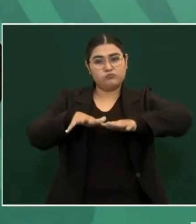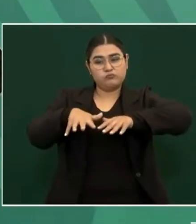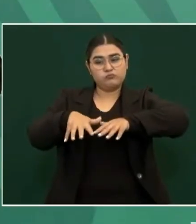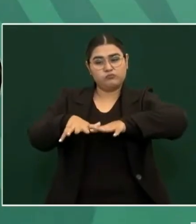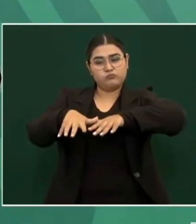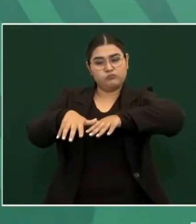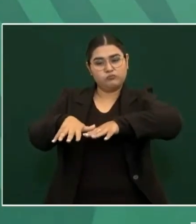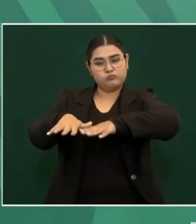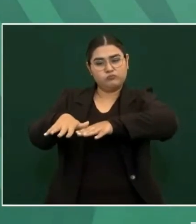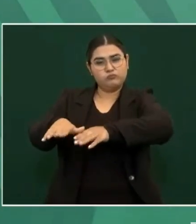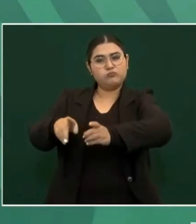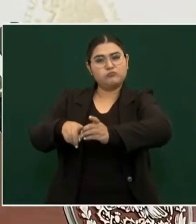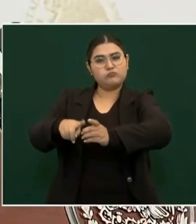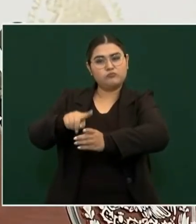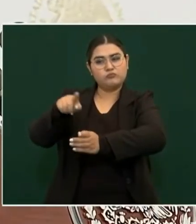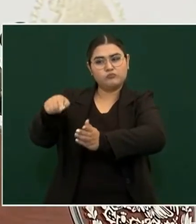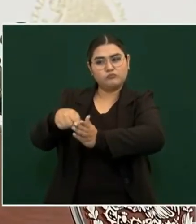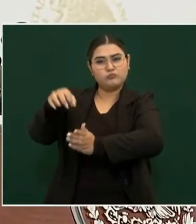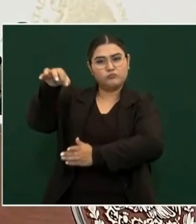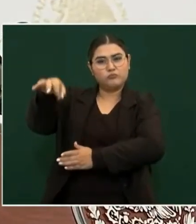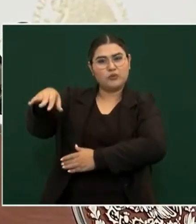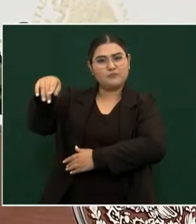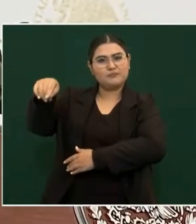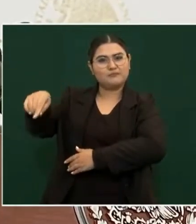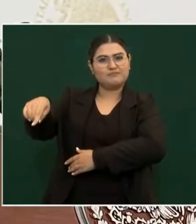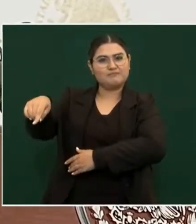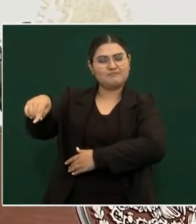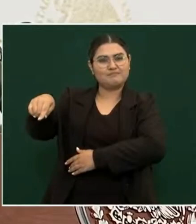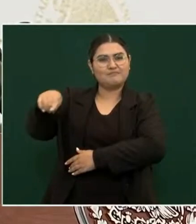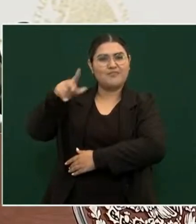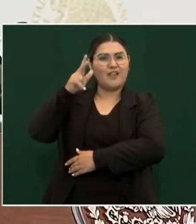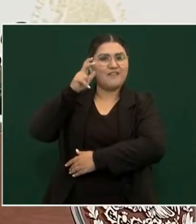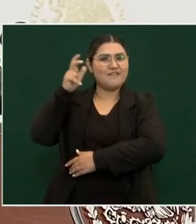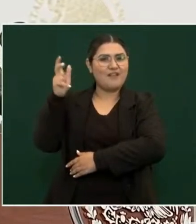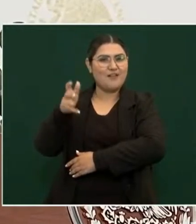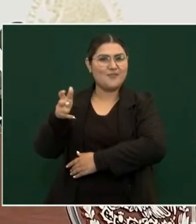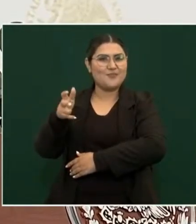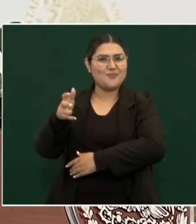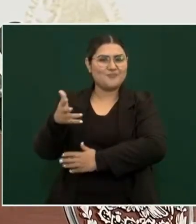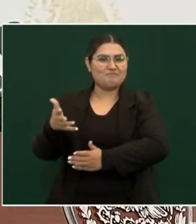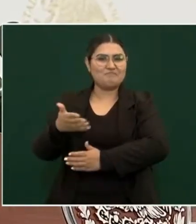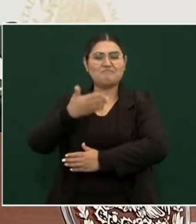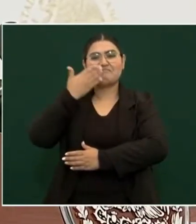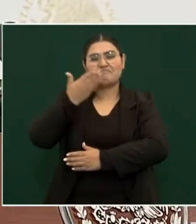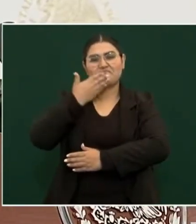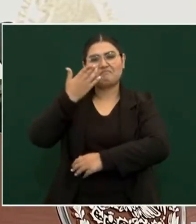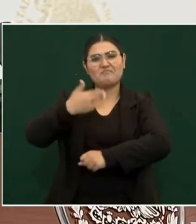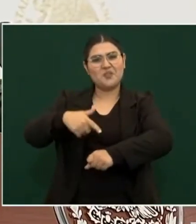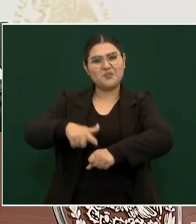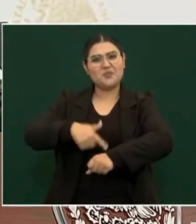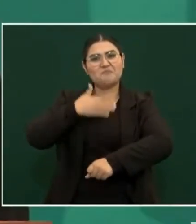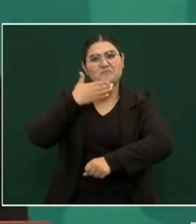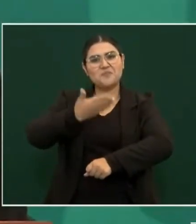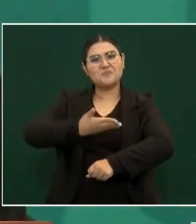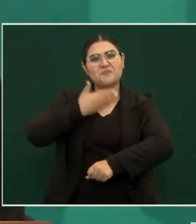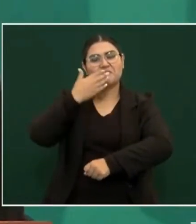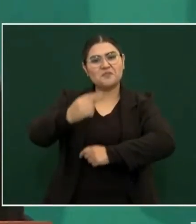Hidalgo y la naturaleza con el paso del tiempo